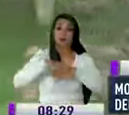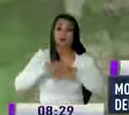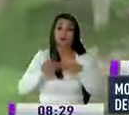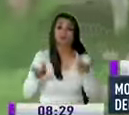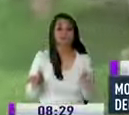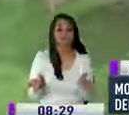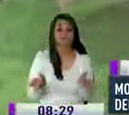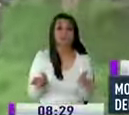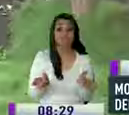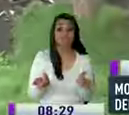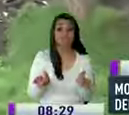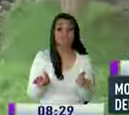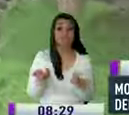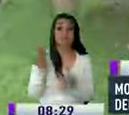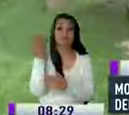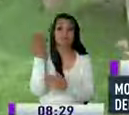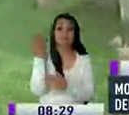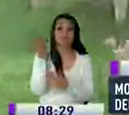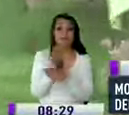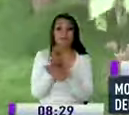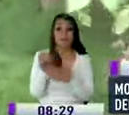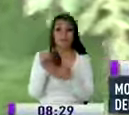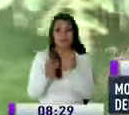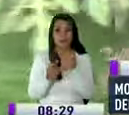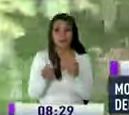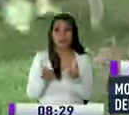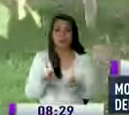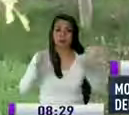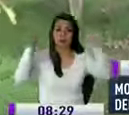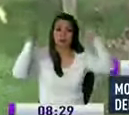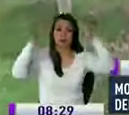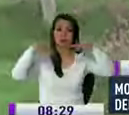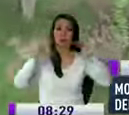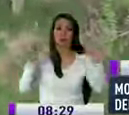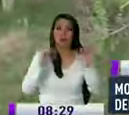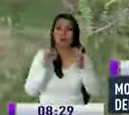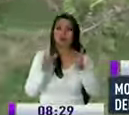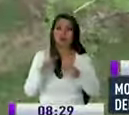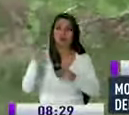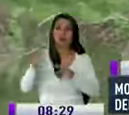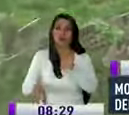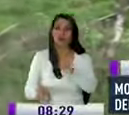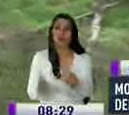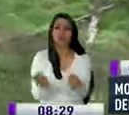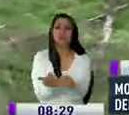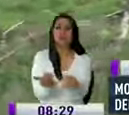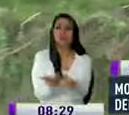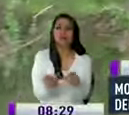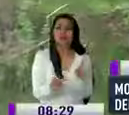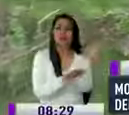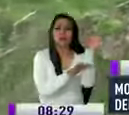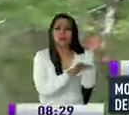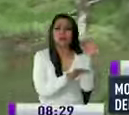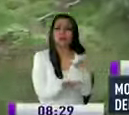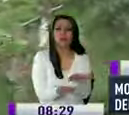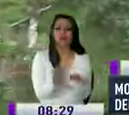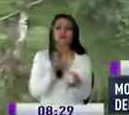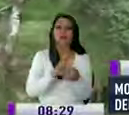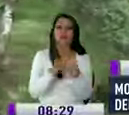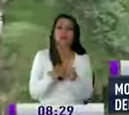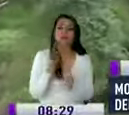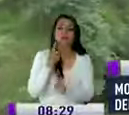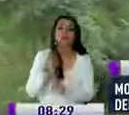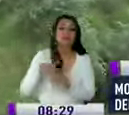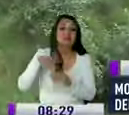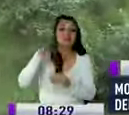semana que han habido ya y también podemos ver como inclusive hay mucha basura y la tierra va cediendo y obviamente como dicen los vecinos el